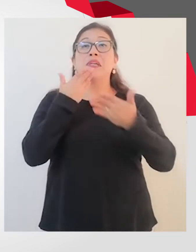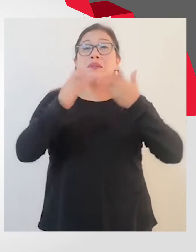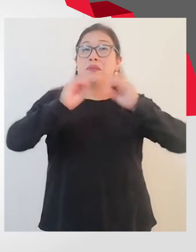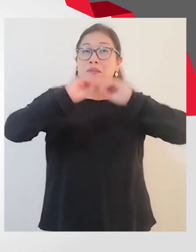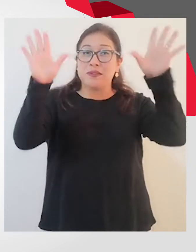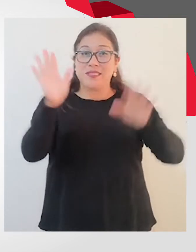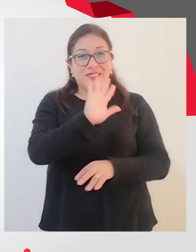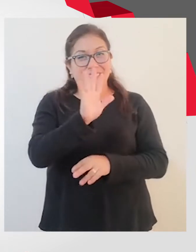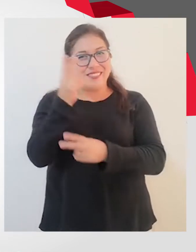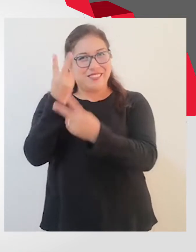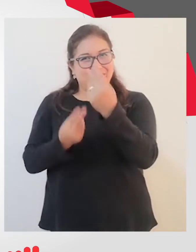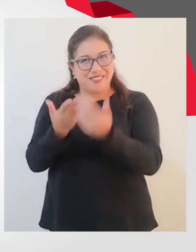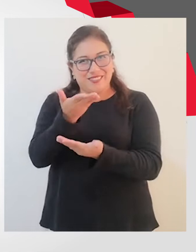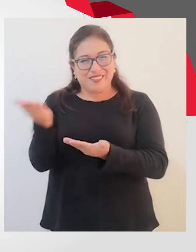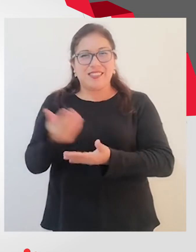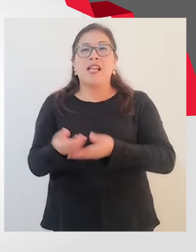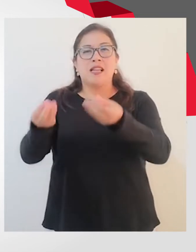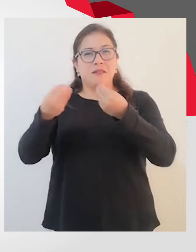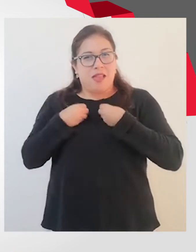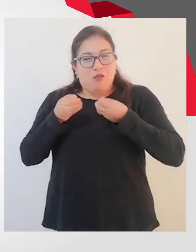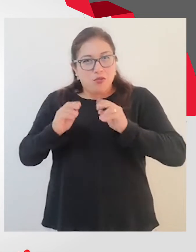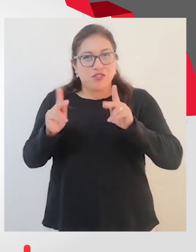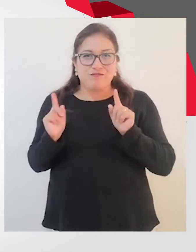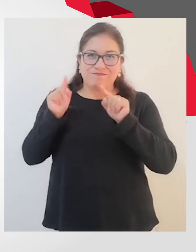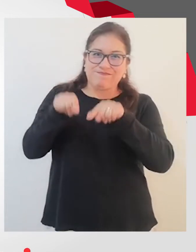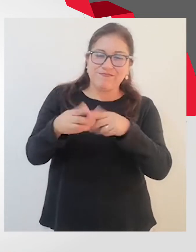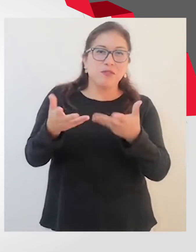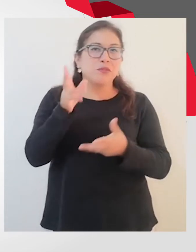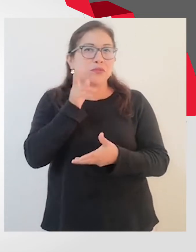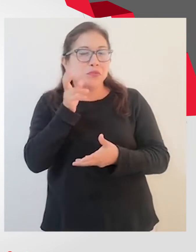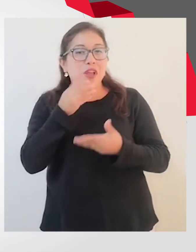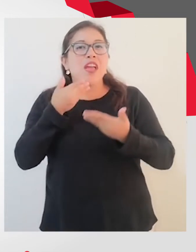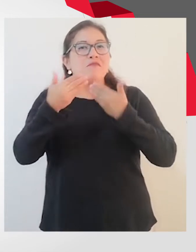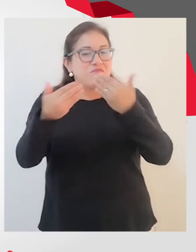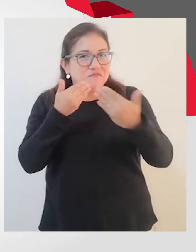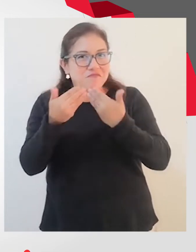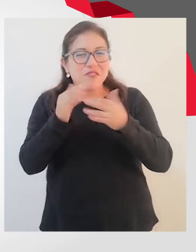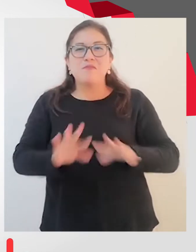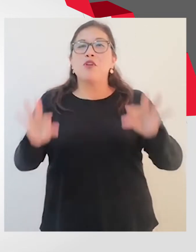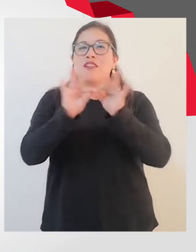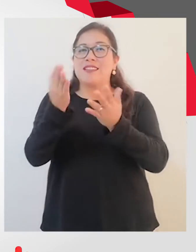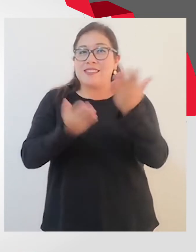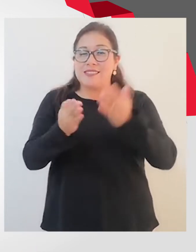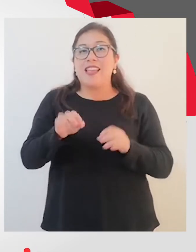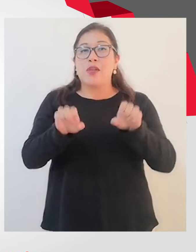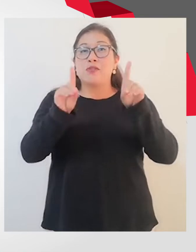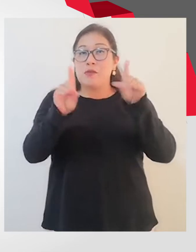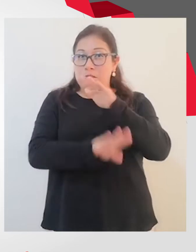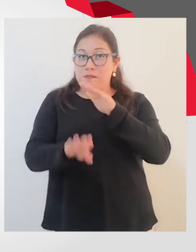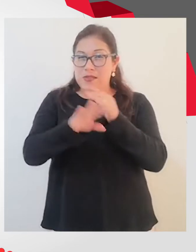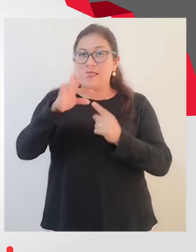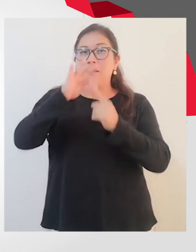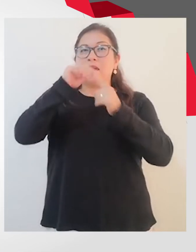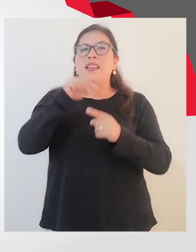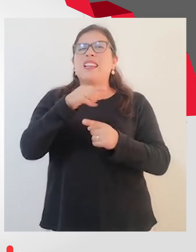Buenos días, Enrique y Vilma. Gracias por darme la oportunidad de dar a conocer este importante servicio. Los Centros de Educación Básica Especial